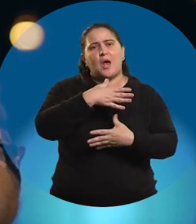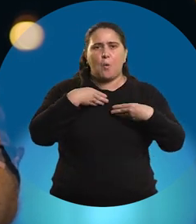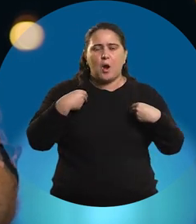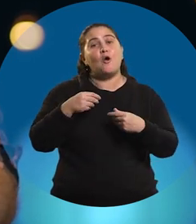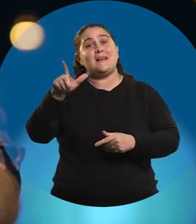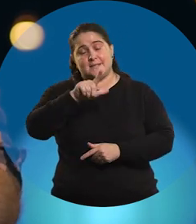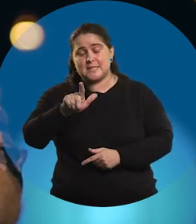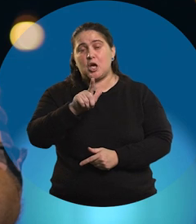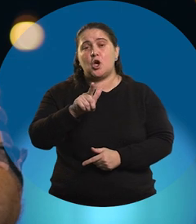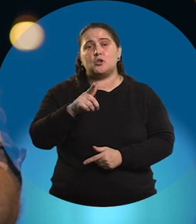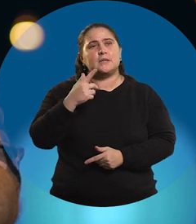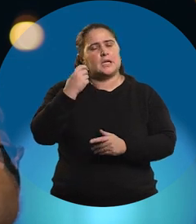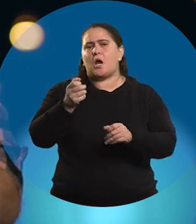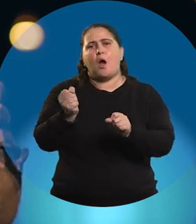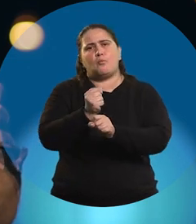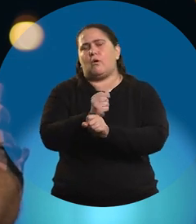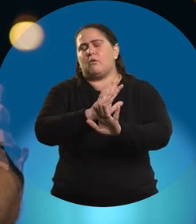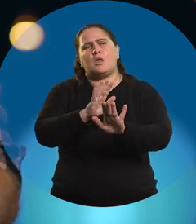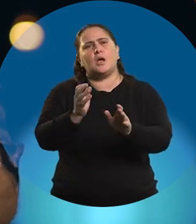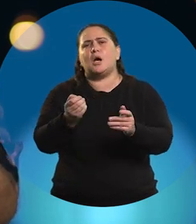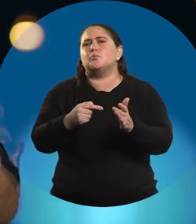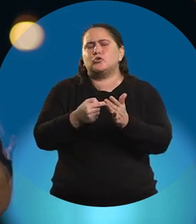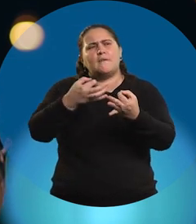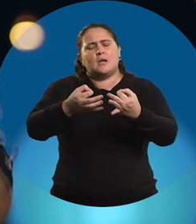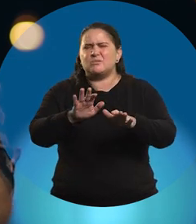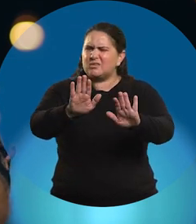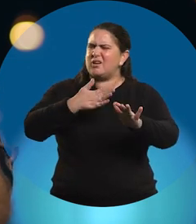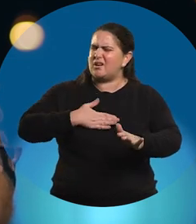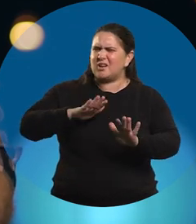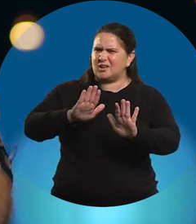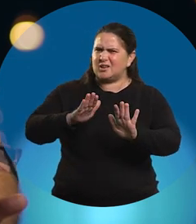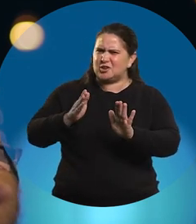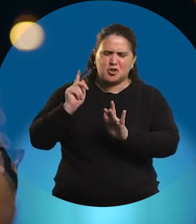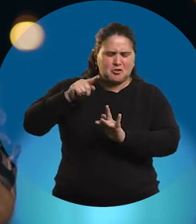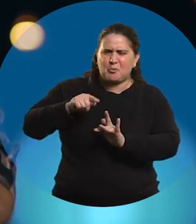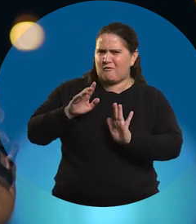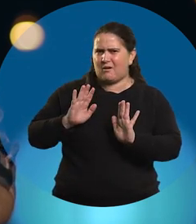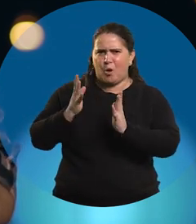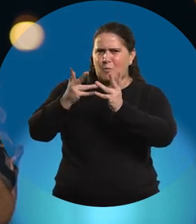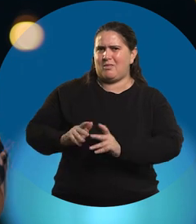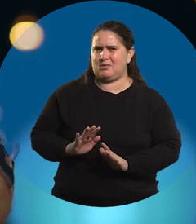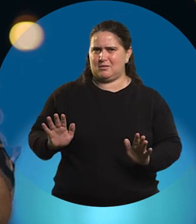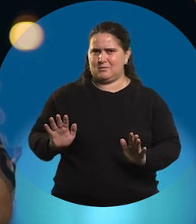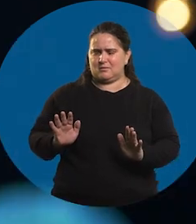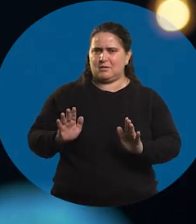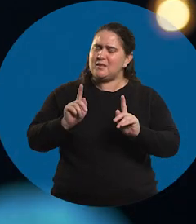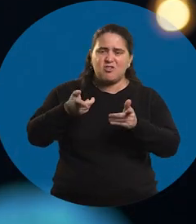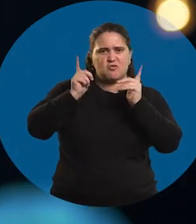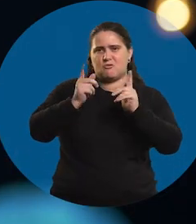escuela o se va al liceo principalmente con esto de querer salvar y querer que me vaya bien, tranquilo que eso se va a dar. Y que